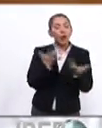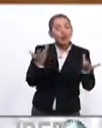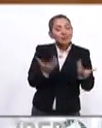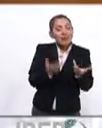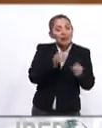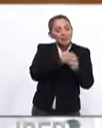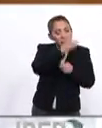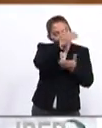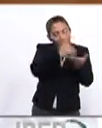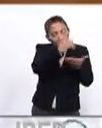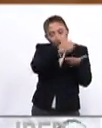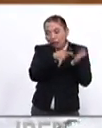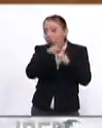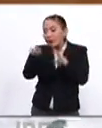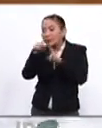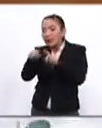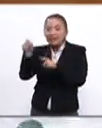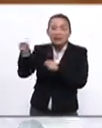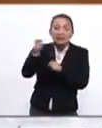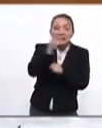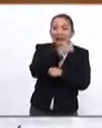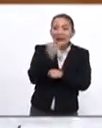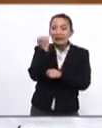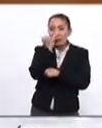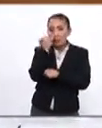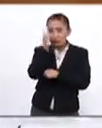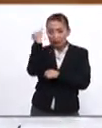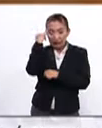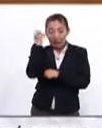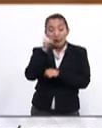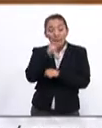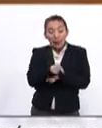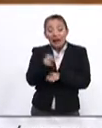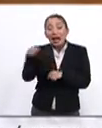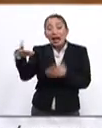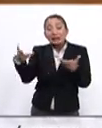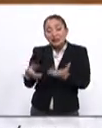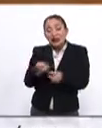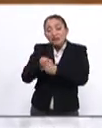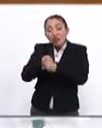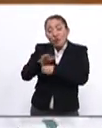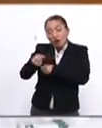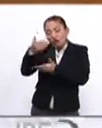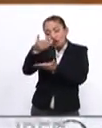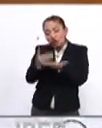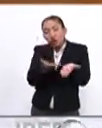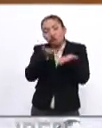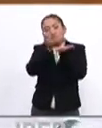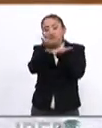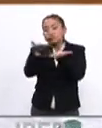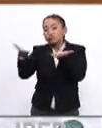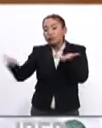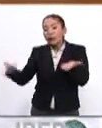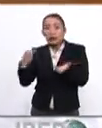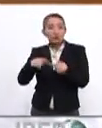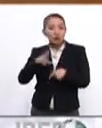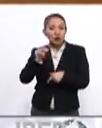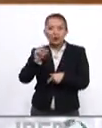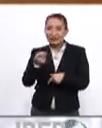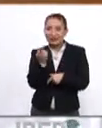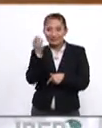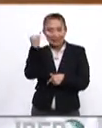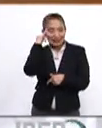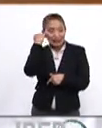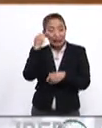generar información en los distintos idiomas indígenas sino también a generar información que le llegue a los no indígenas